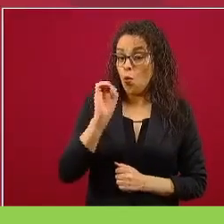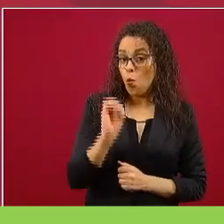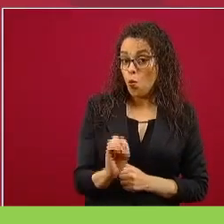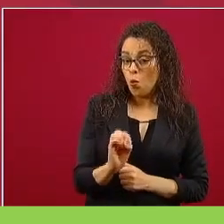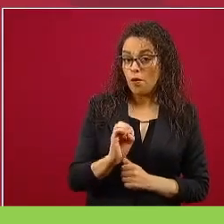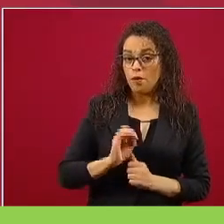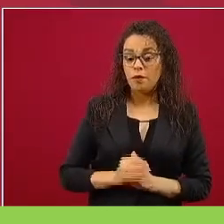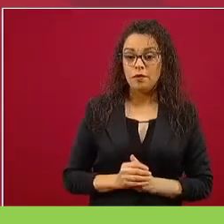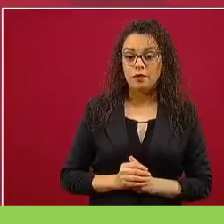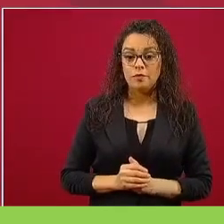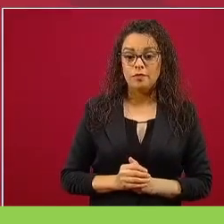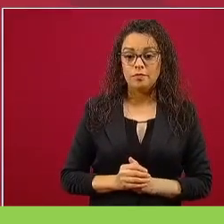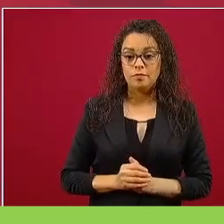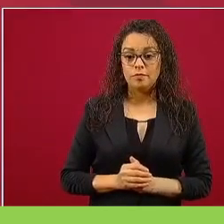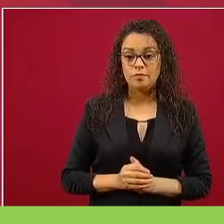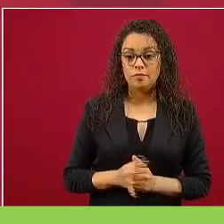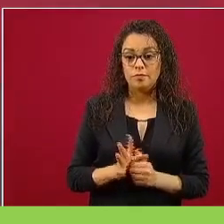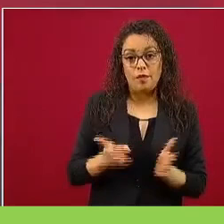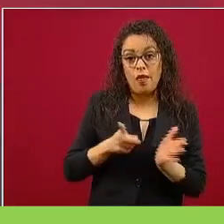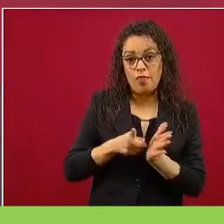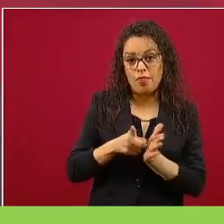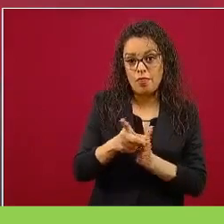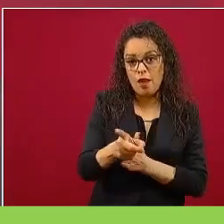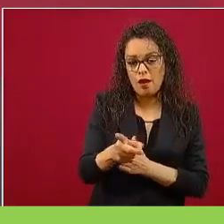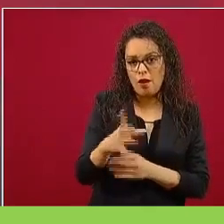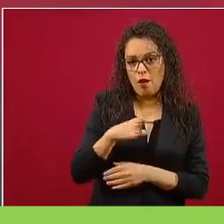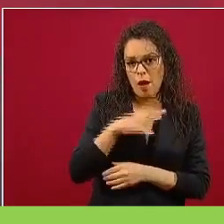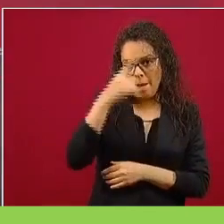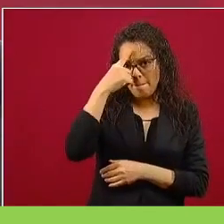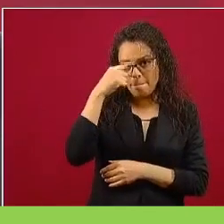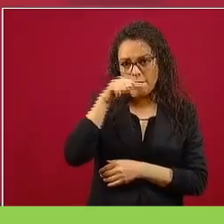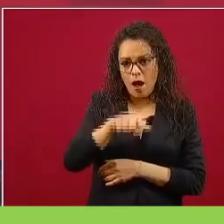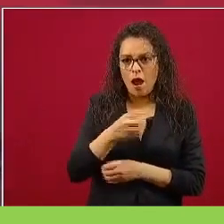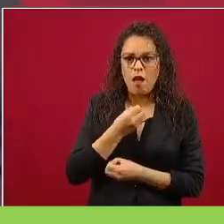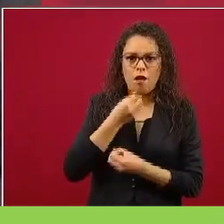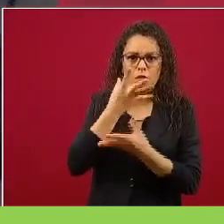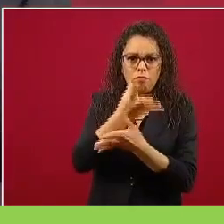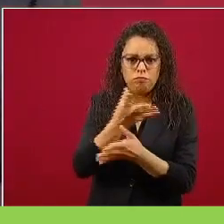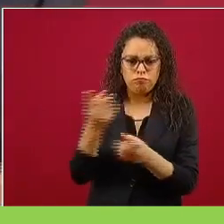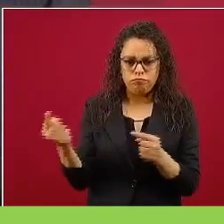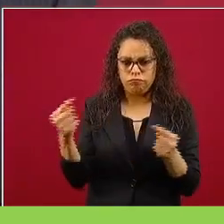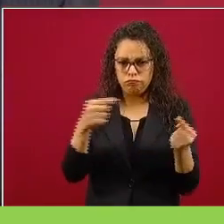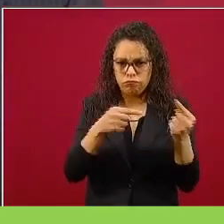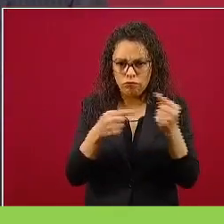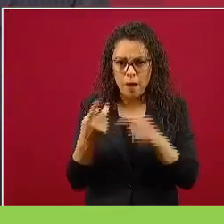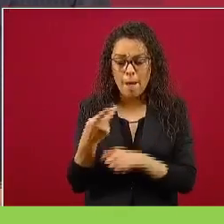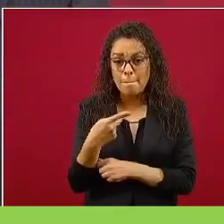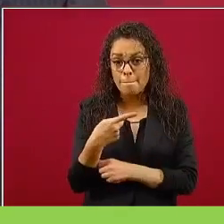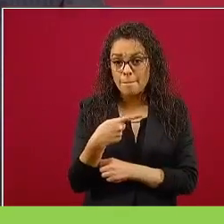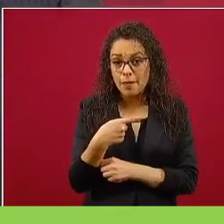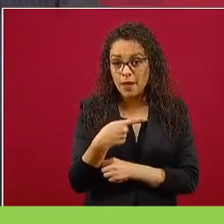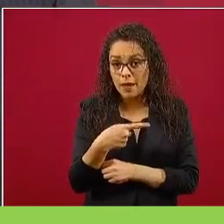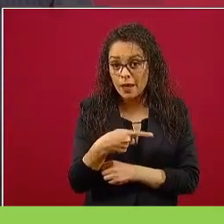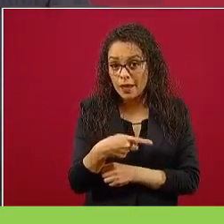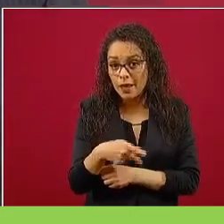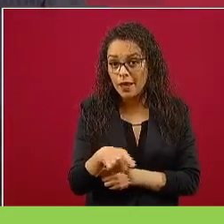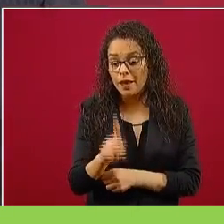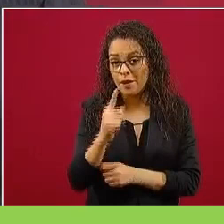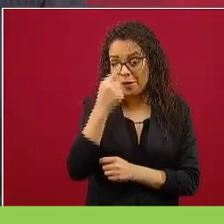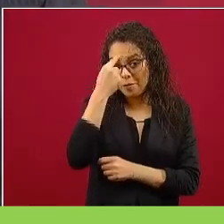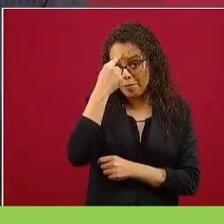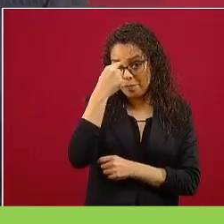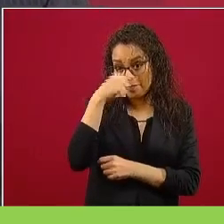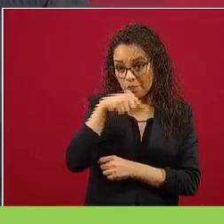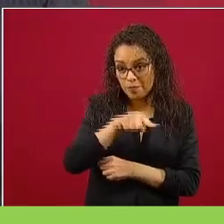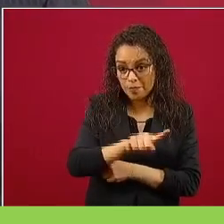o ejerce su derecho de réplica, pero no es para que haya